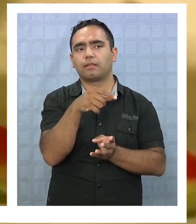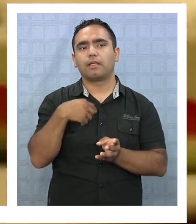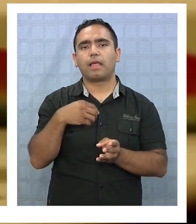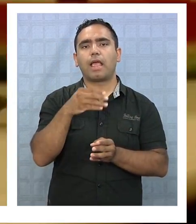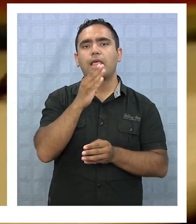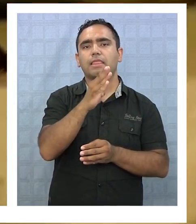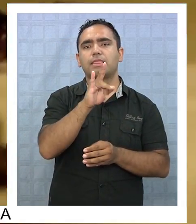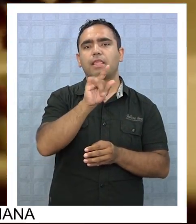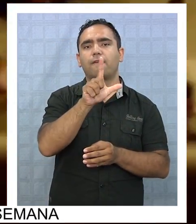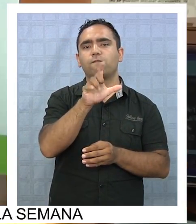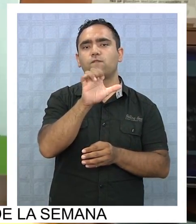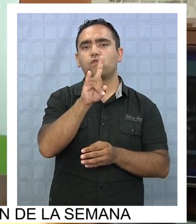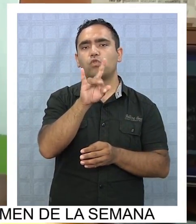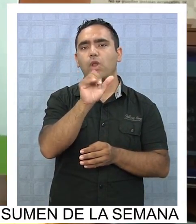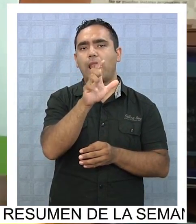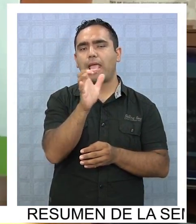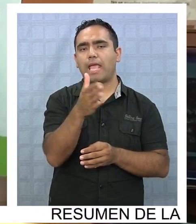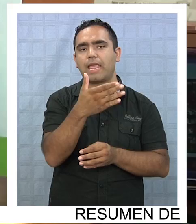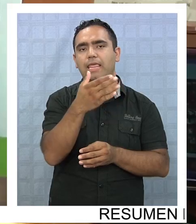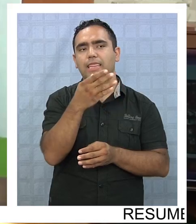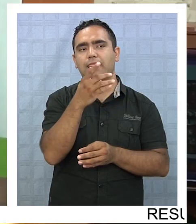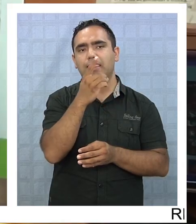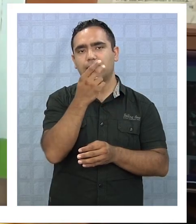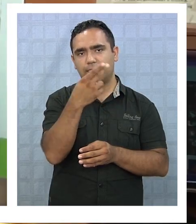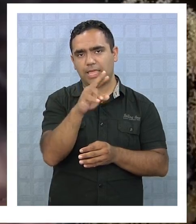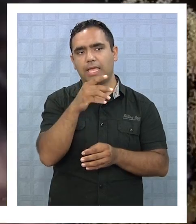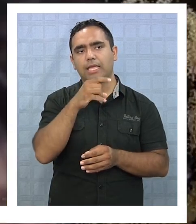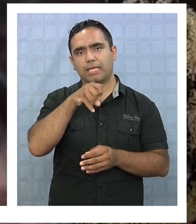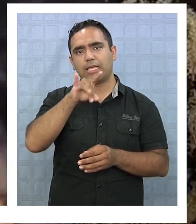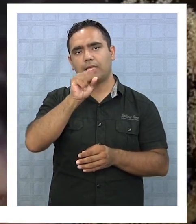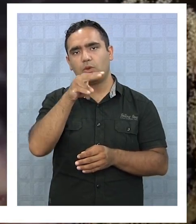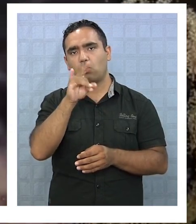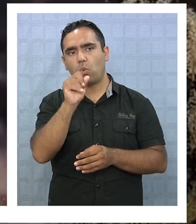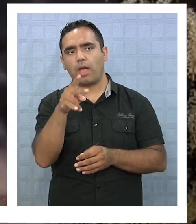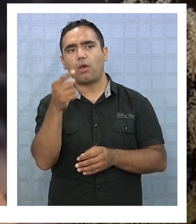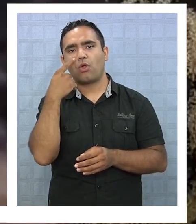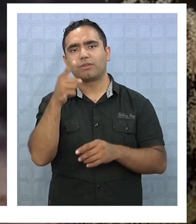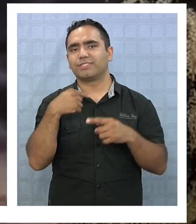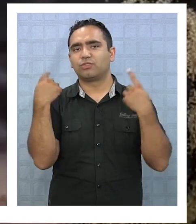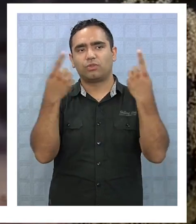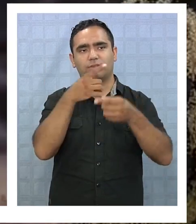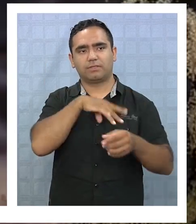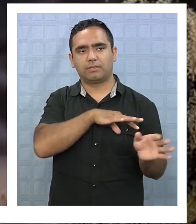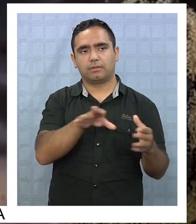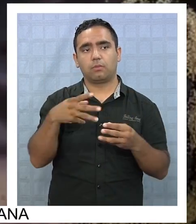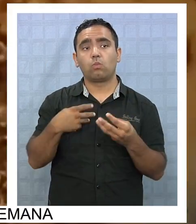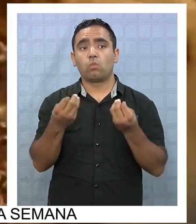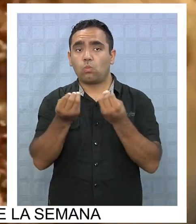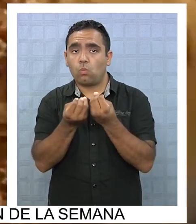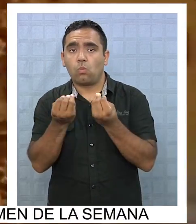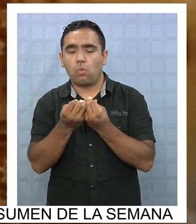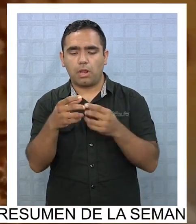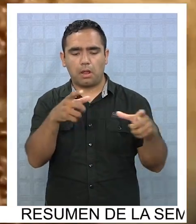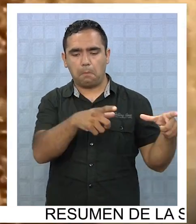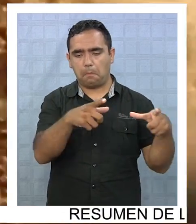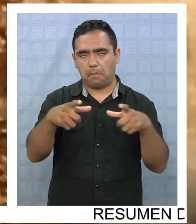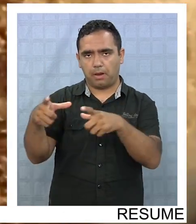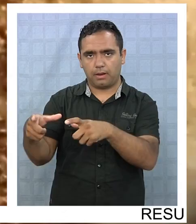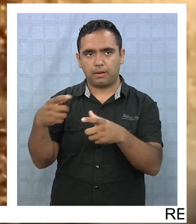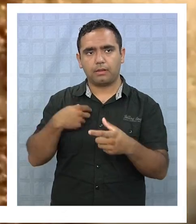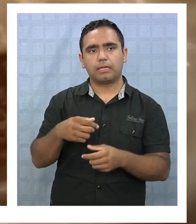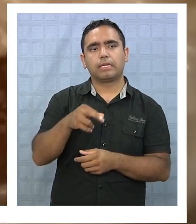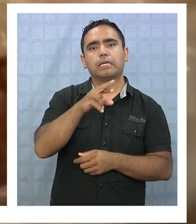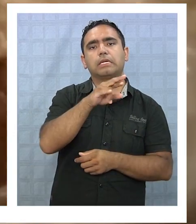el tabule de quinoa, que ahora yo creo que se conoce casi en todo Chile. Debido a la buena llegada, comenzaron a adaptarse platos como el